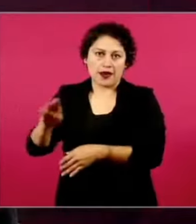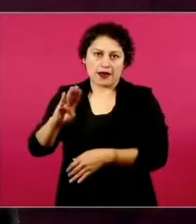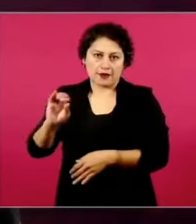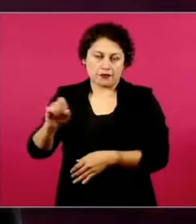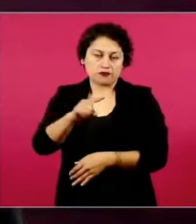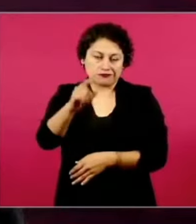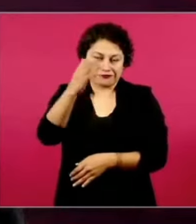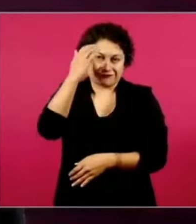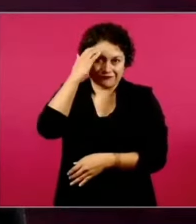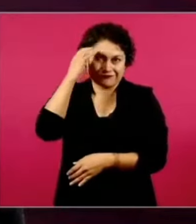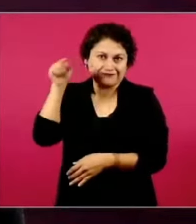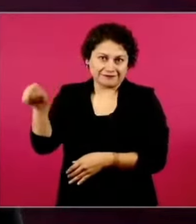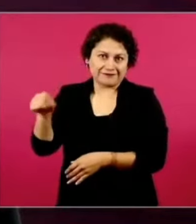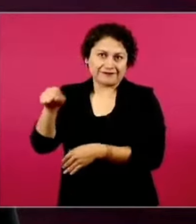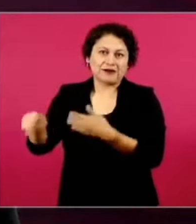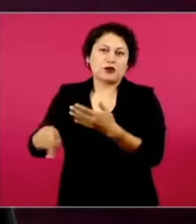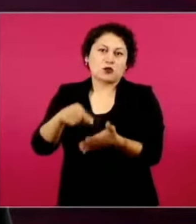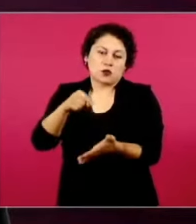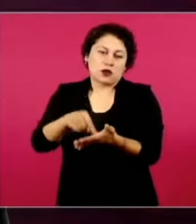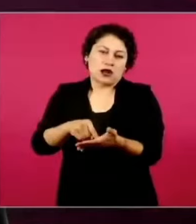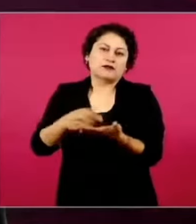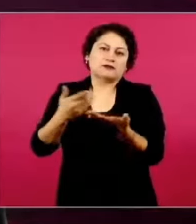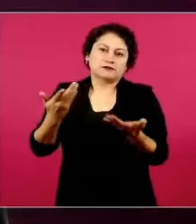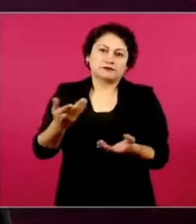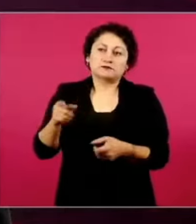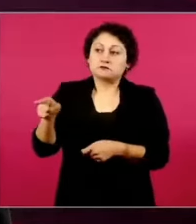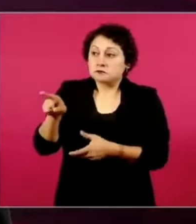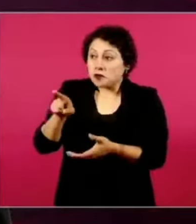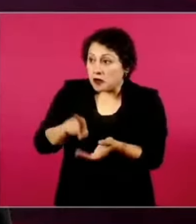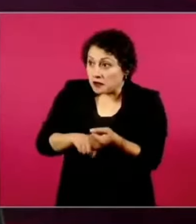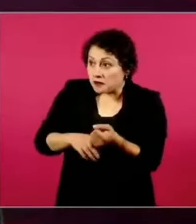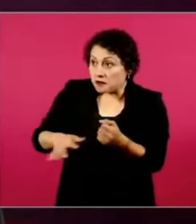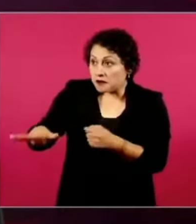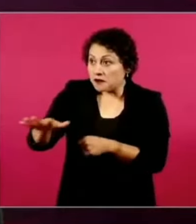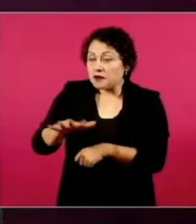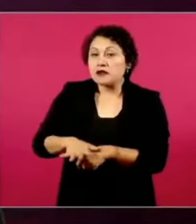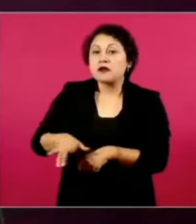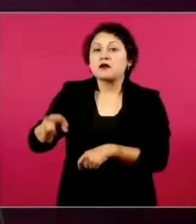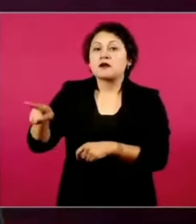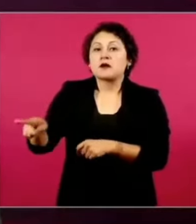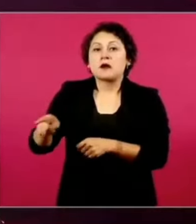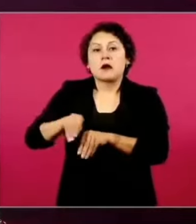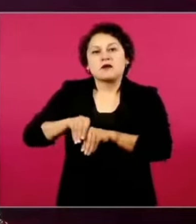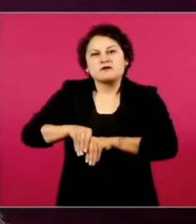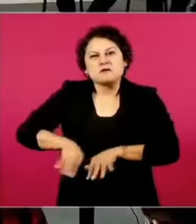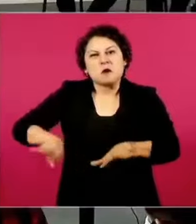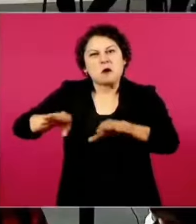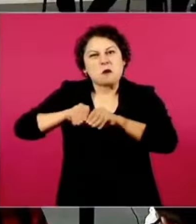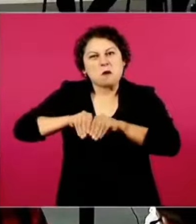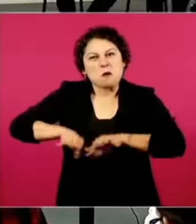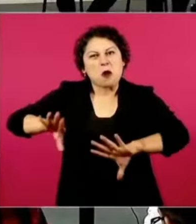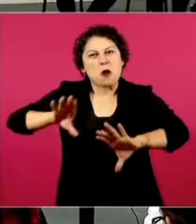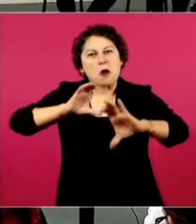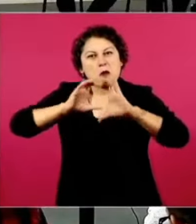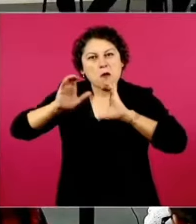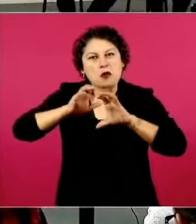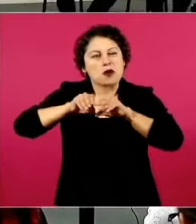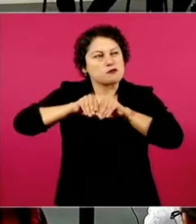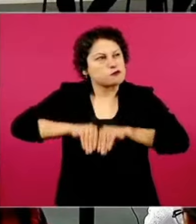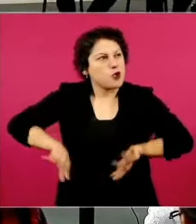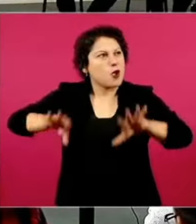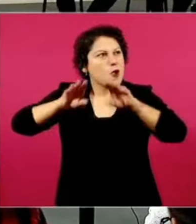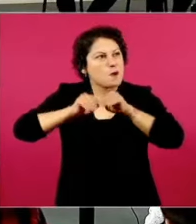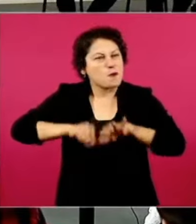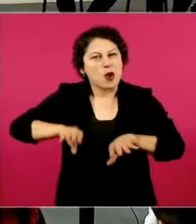hicieron para comunicar, para darle sentido a lo que sucedían, a los acontecimientos que